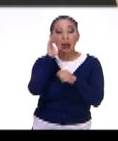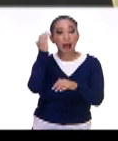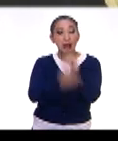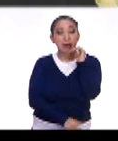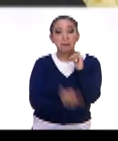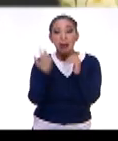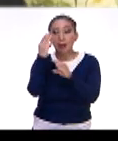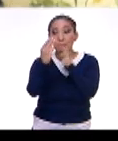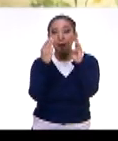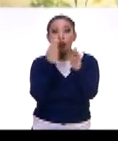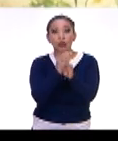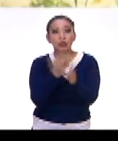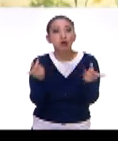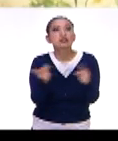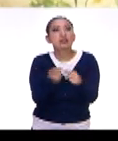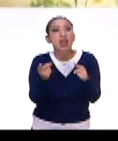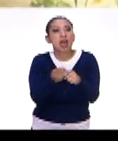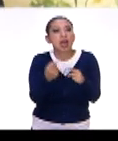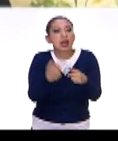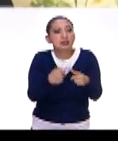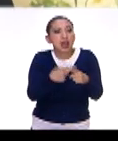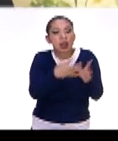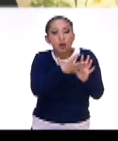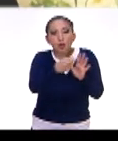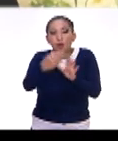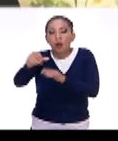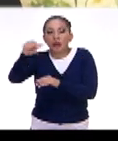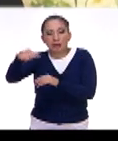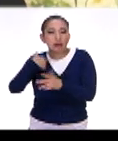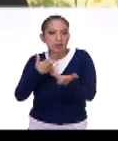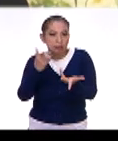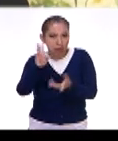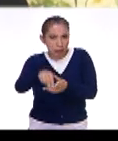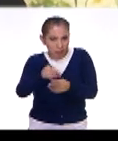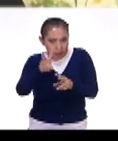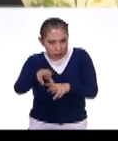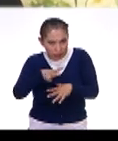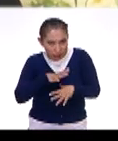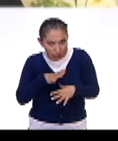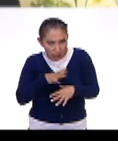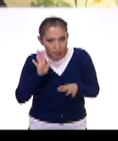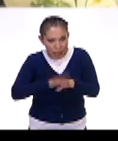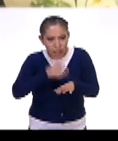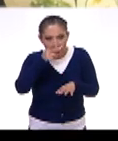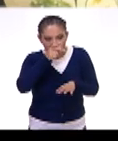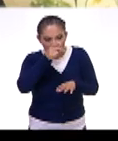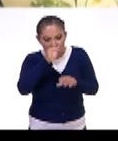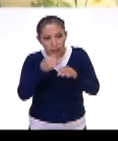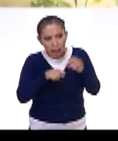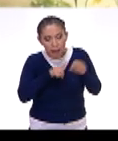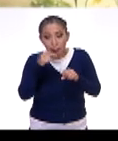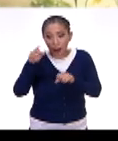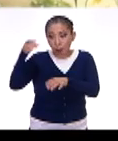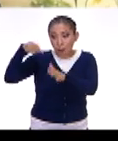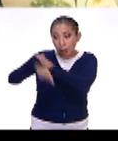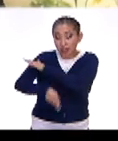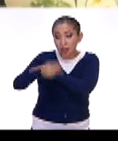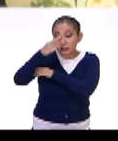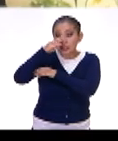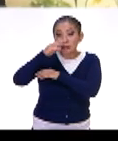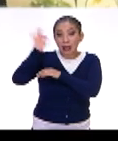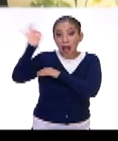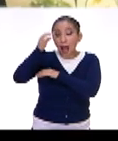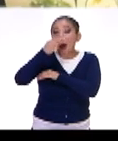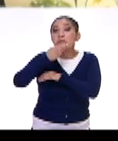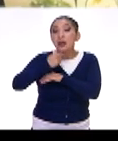el mundo. Y mucho hay desierto, o sea, hay más insectos. Mucho desierto, mucho desierto. Hay más insectos, sí, pero si matas abejas, matas también